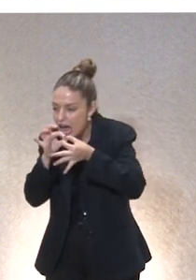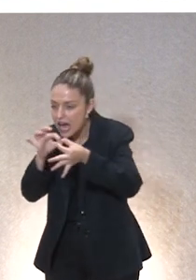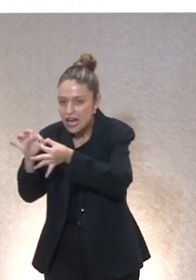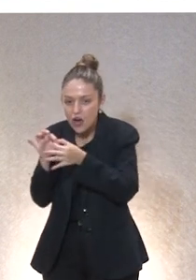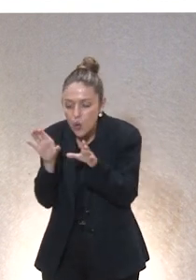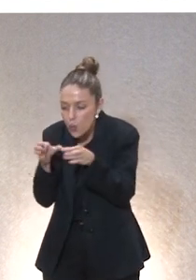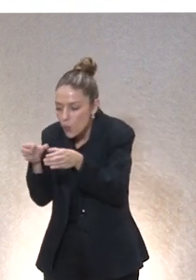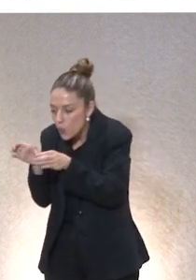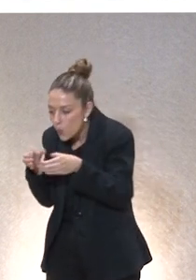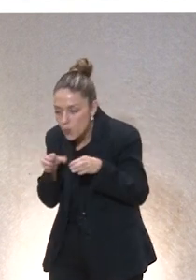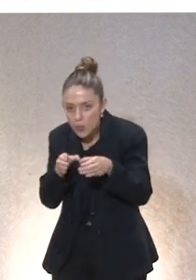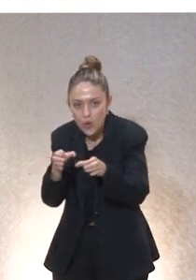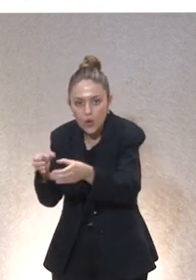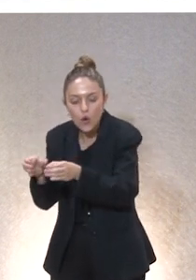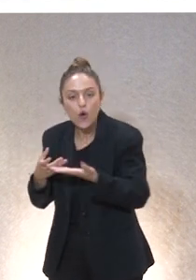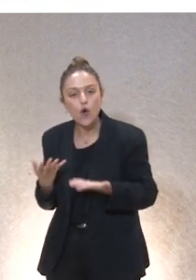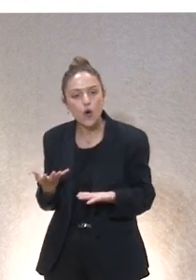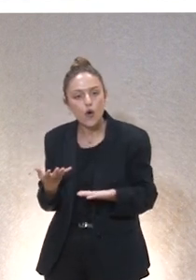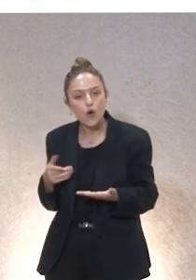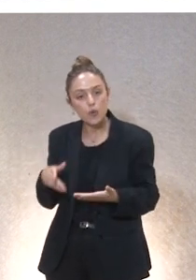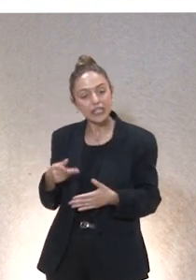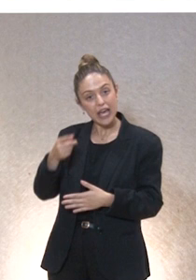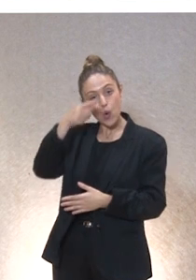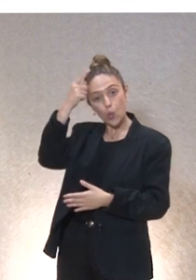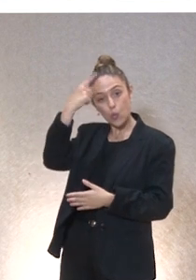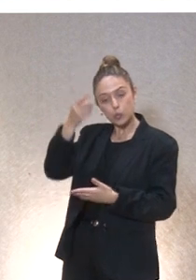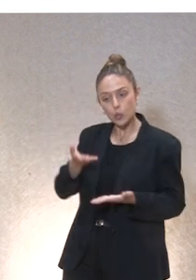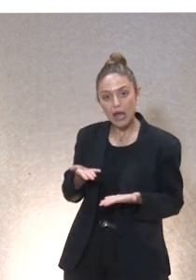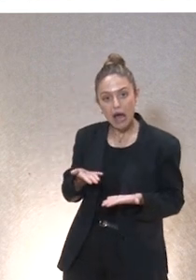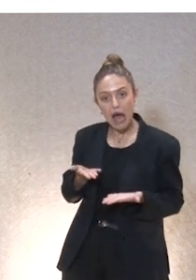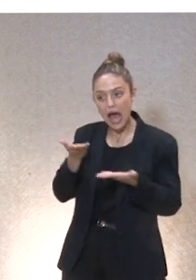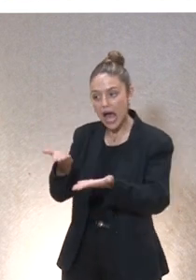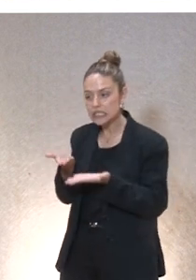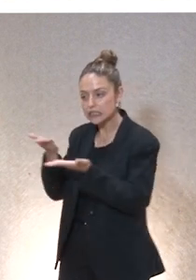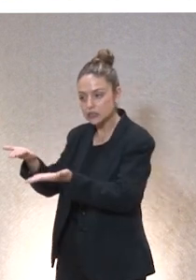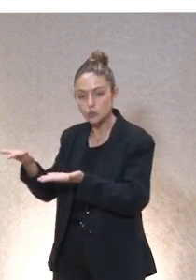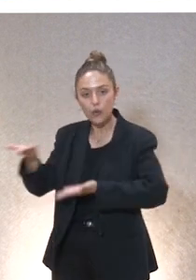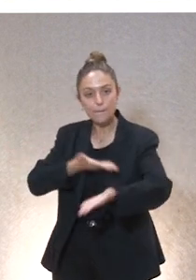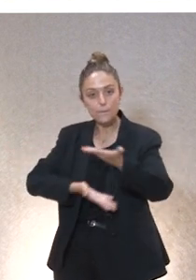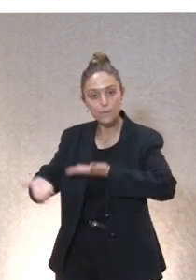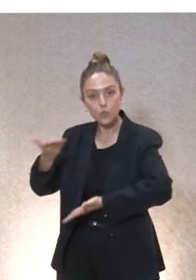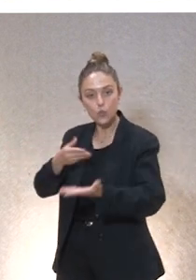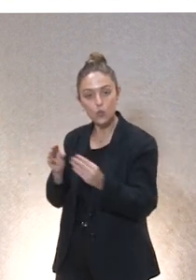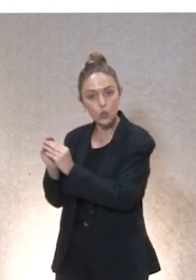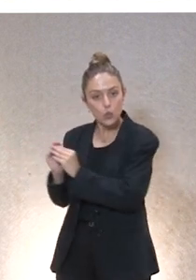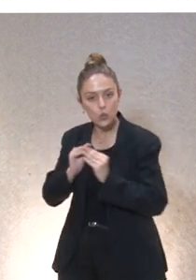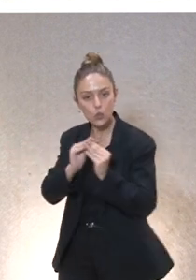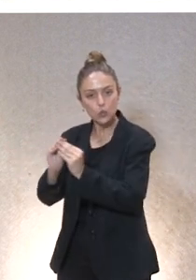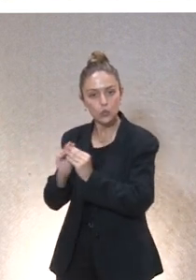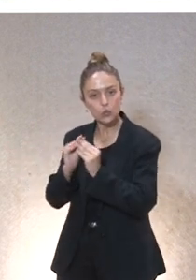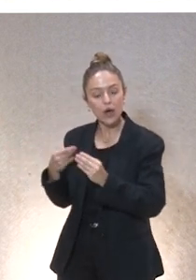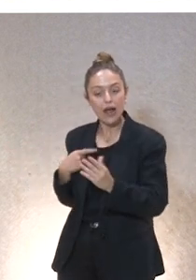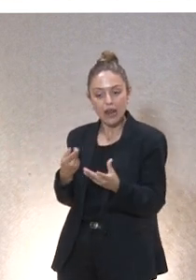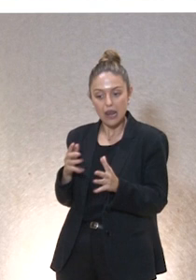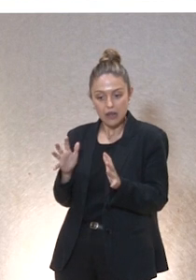pequeñas agrupaciones de cuidados ¿por qué? porque esa cultura de la ayuda mutua esa promoción de la cultura de la ayuda mutua está vinculada al mundo de los